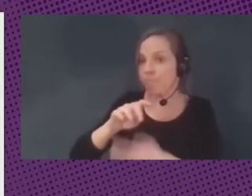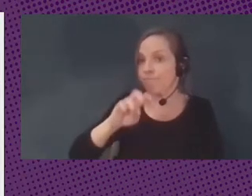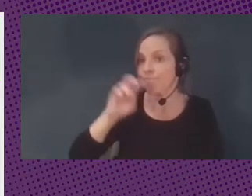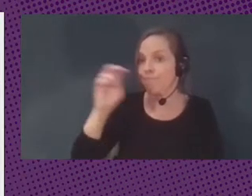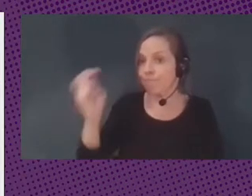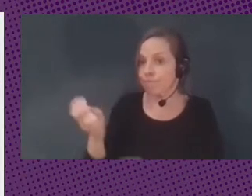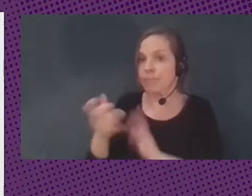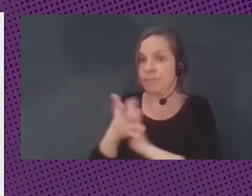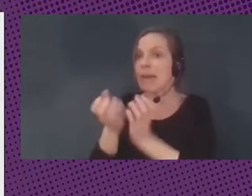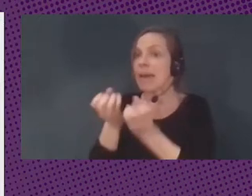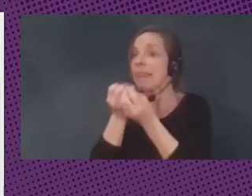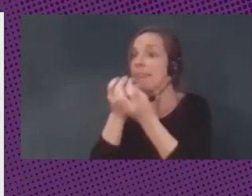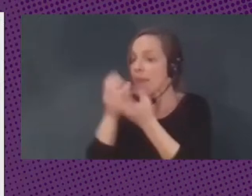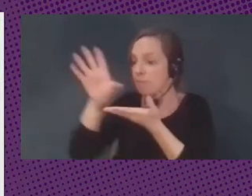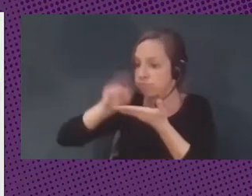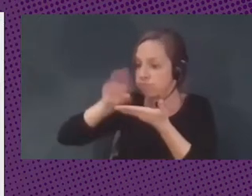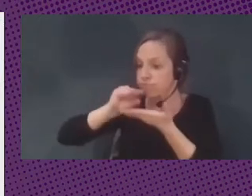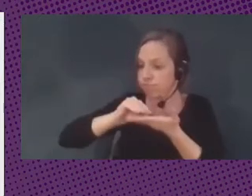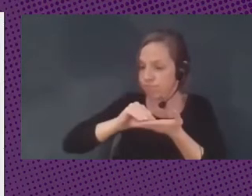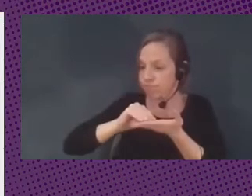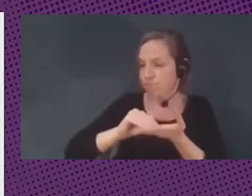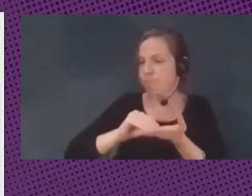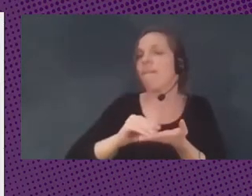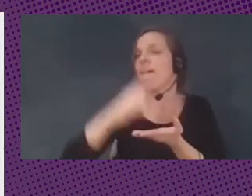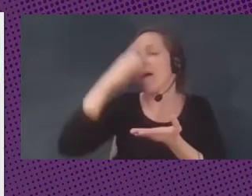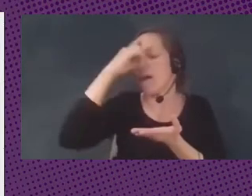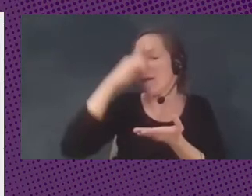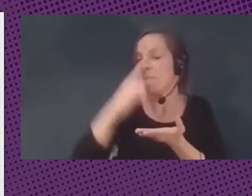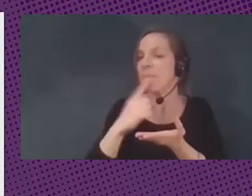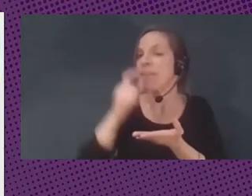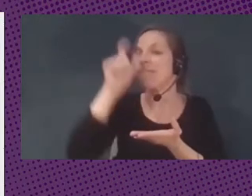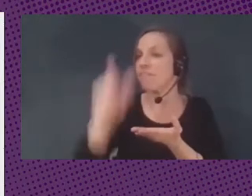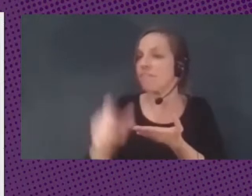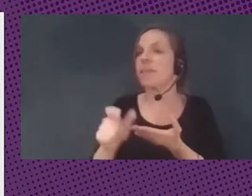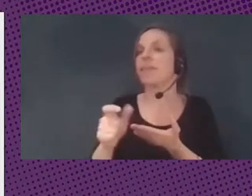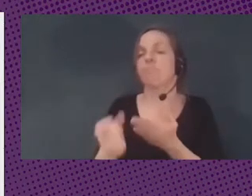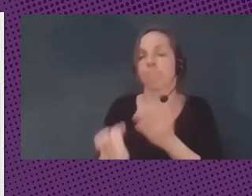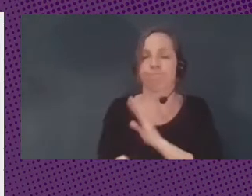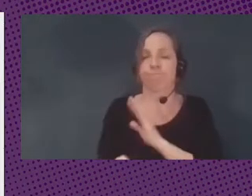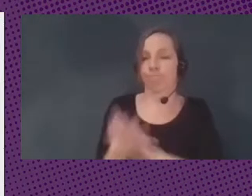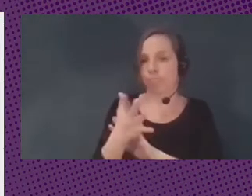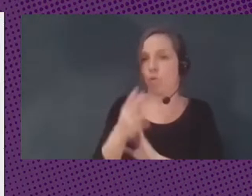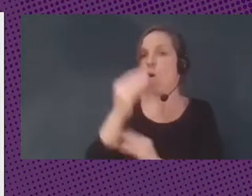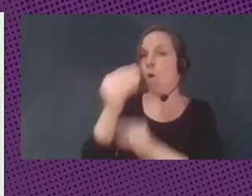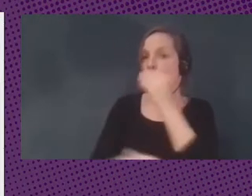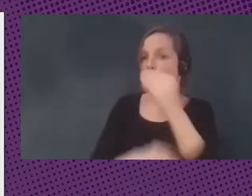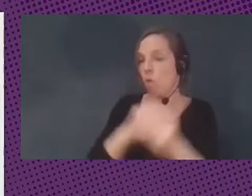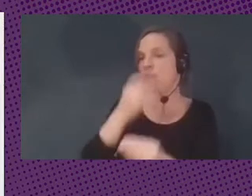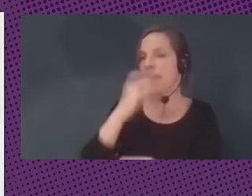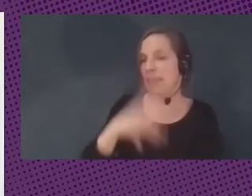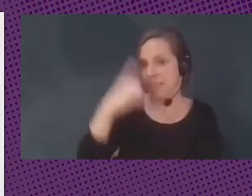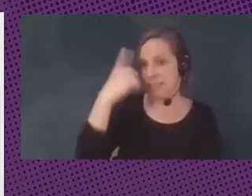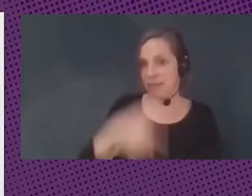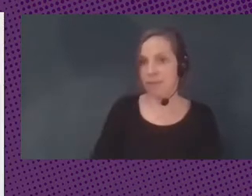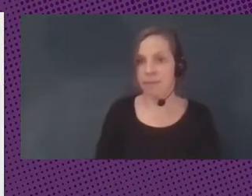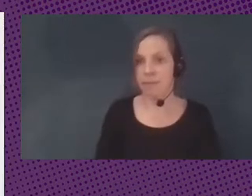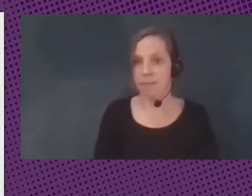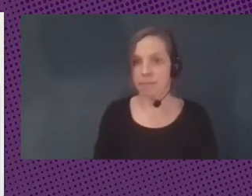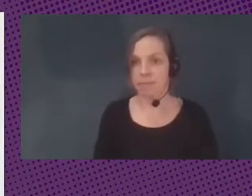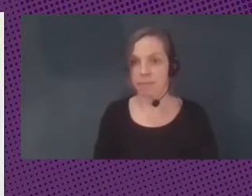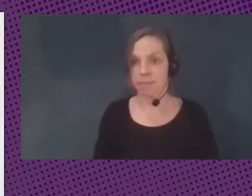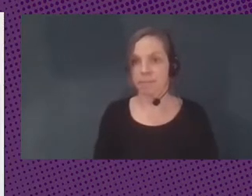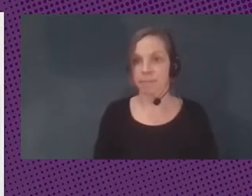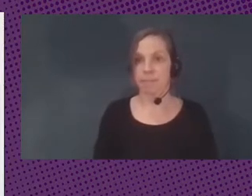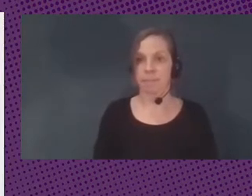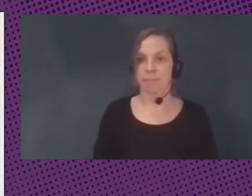puedo tener un perfil bastante claro del ciudadano usuario consumidor de esa tarjeta ¿no? esta es